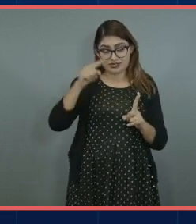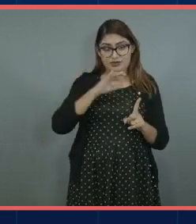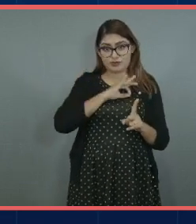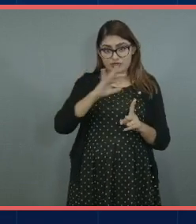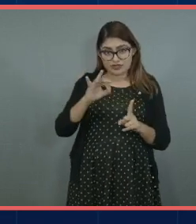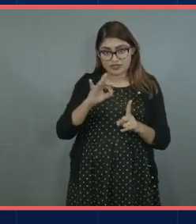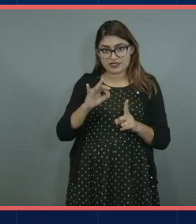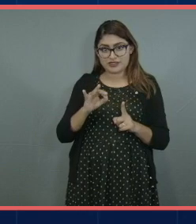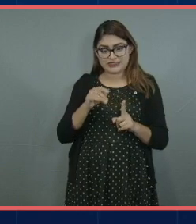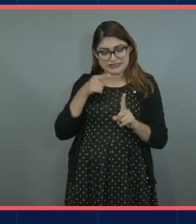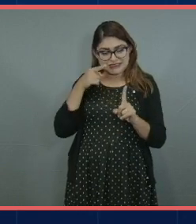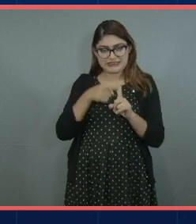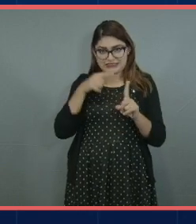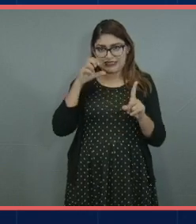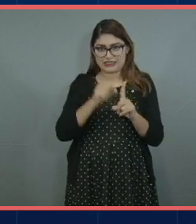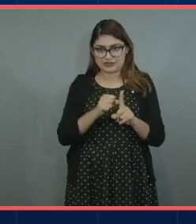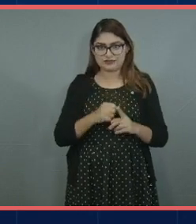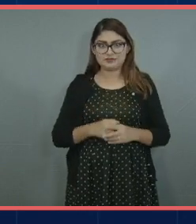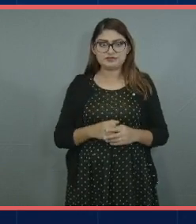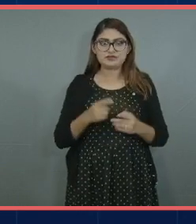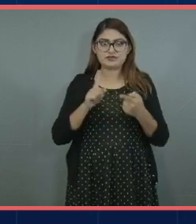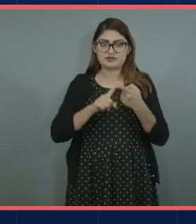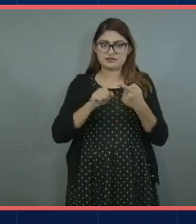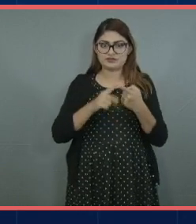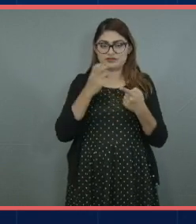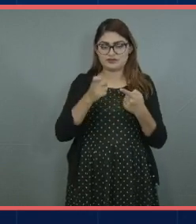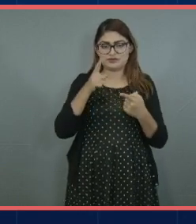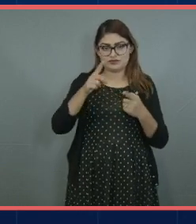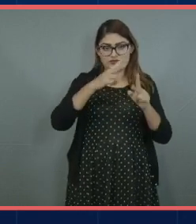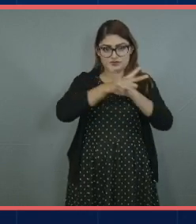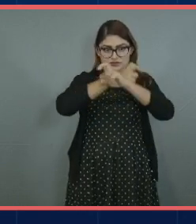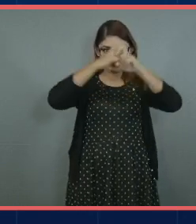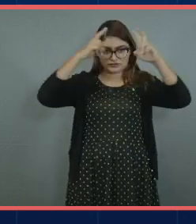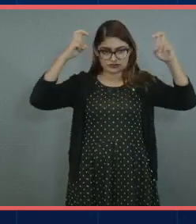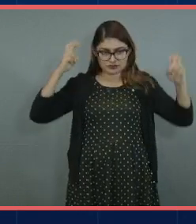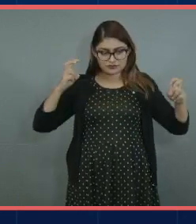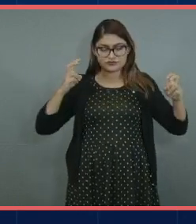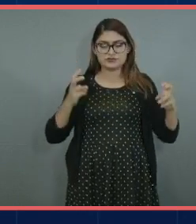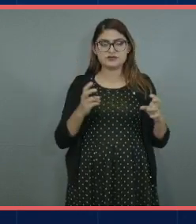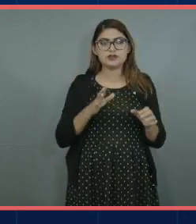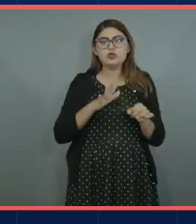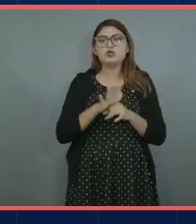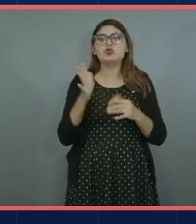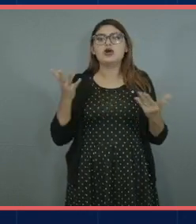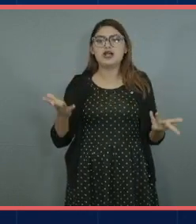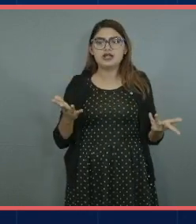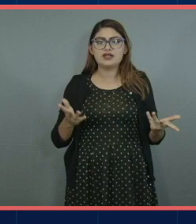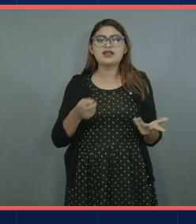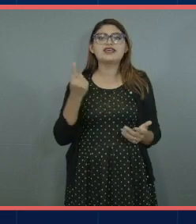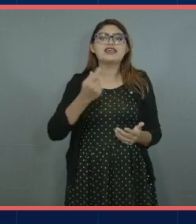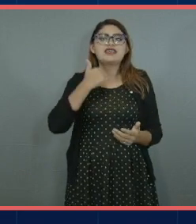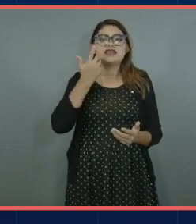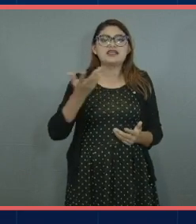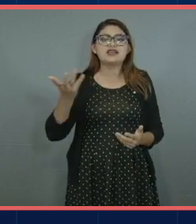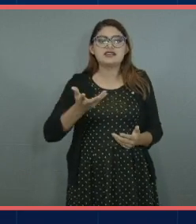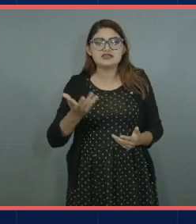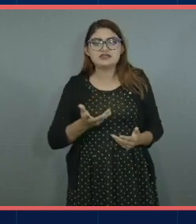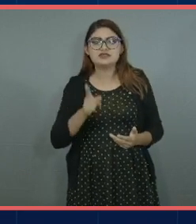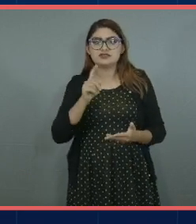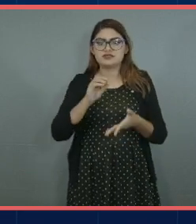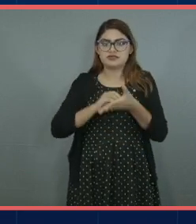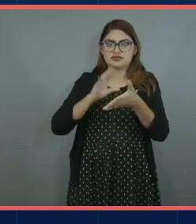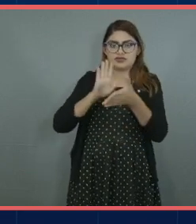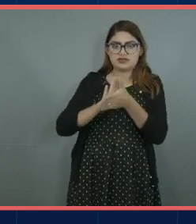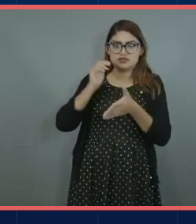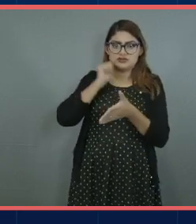entonces esa es la primera identifica tu sueño identifica lo que quieres hacer y lo que quieres lograr plásmano en un lugar donde lo veas